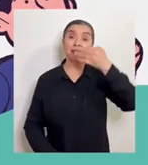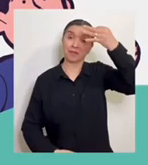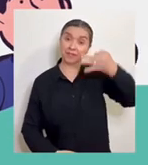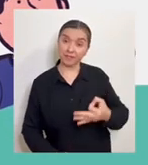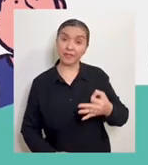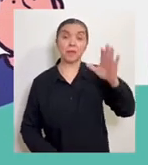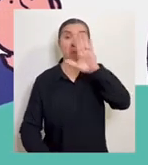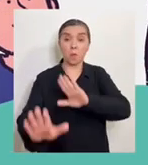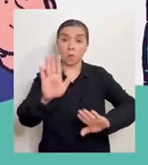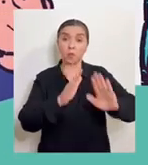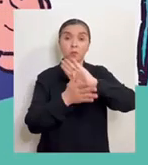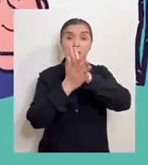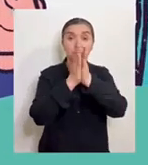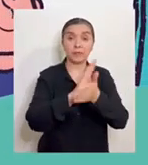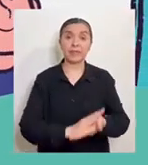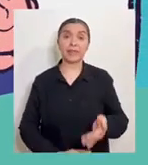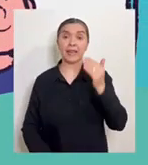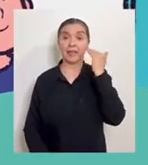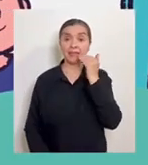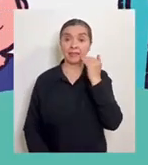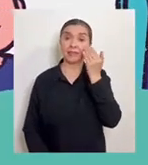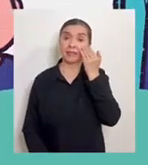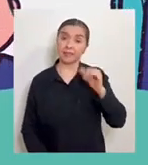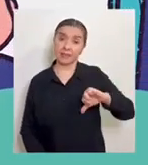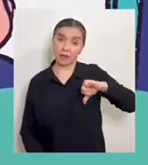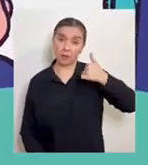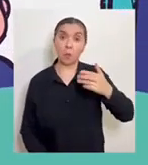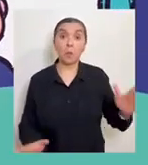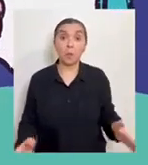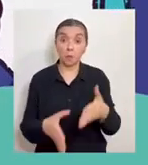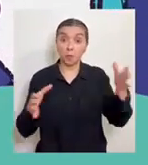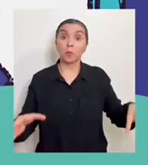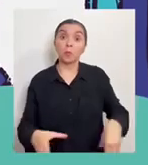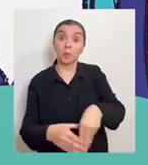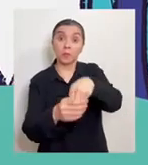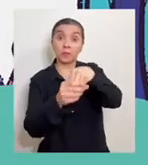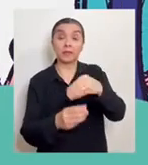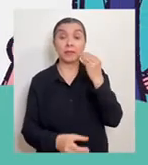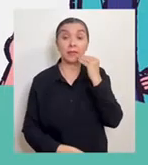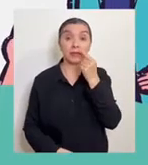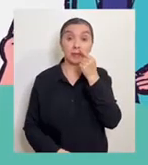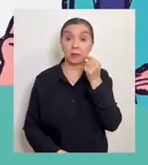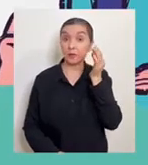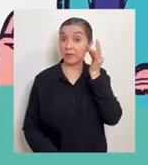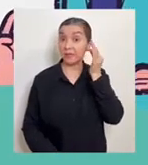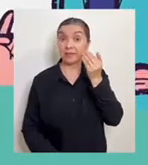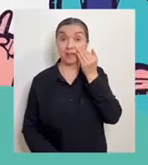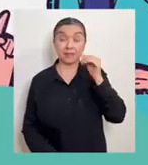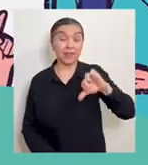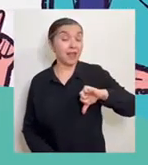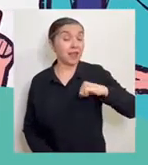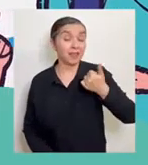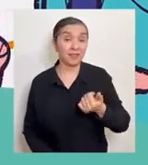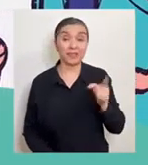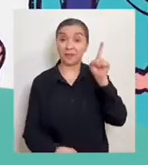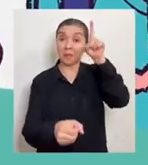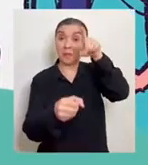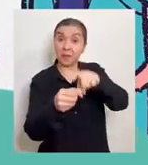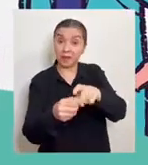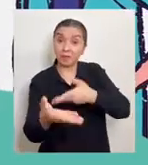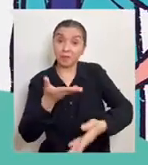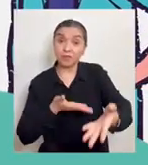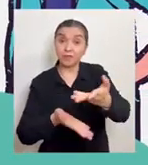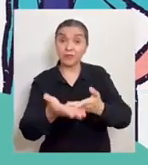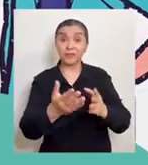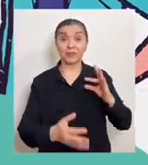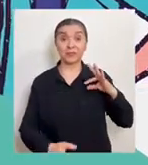La Ley sobre Garantías y Protección Integral a la Niñez y Adolescencia promueve la incorporación de los niños, niñas y adolescentes